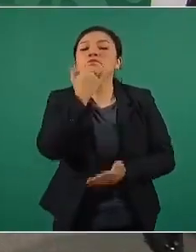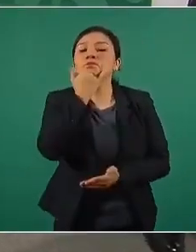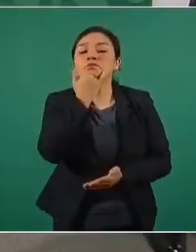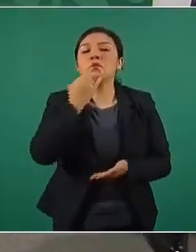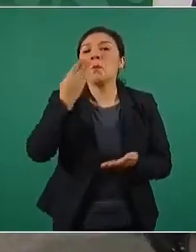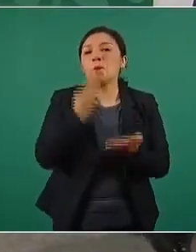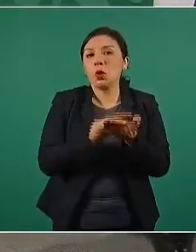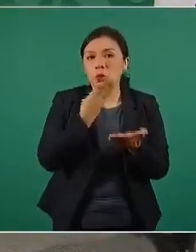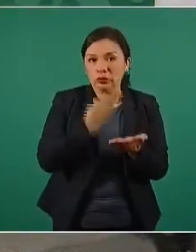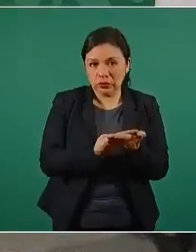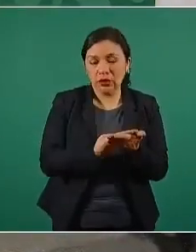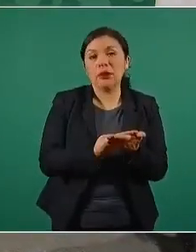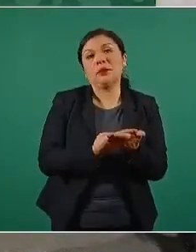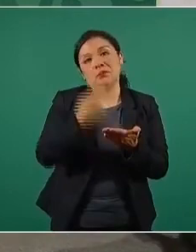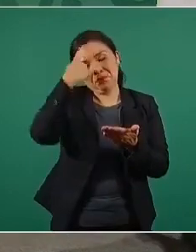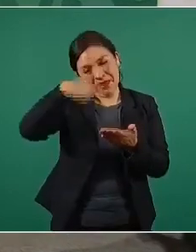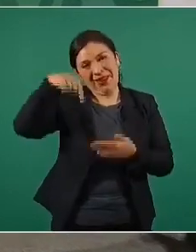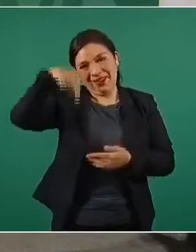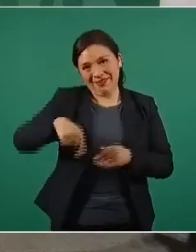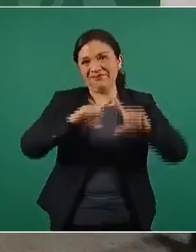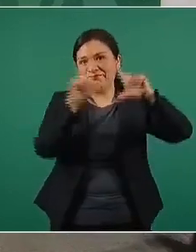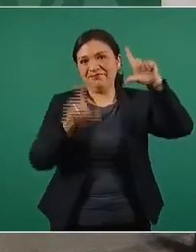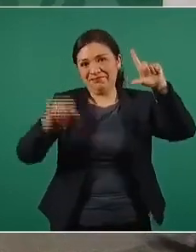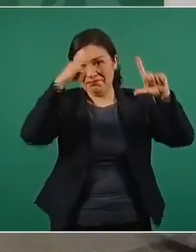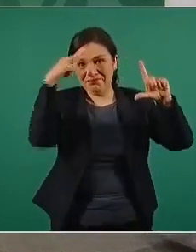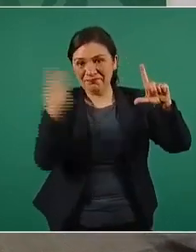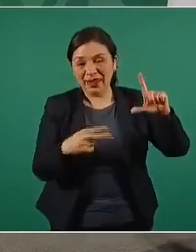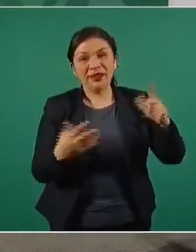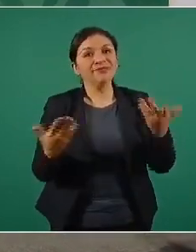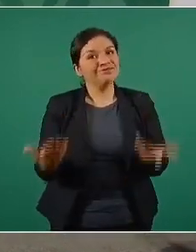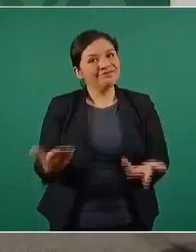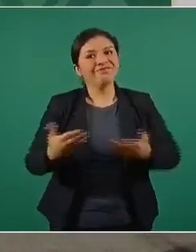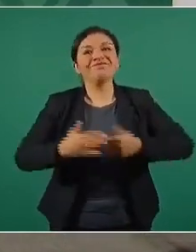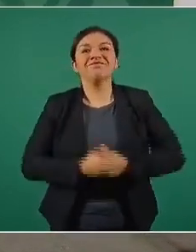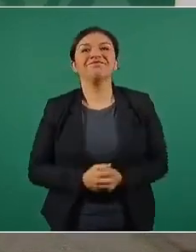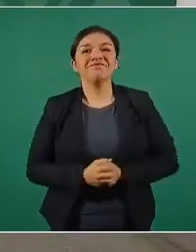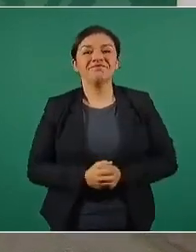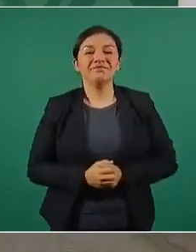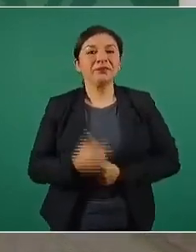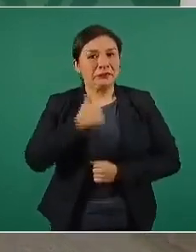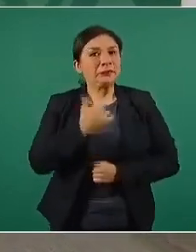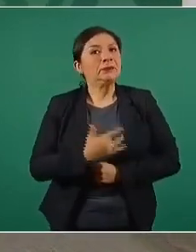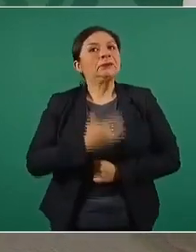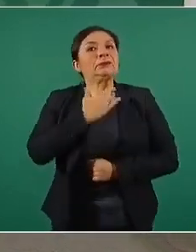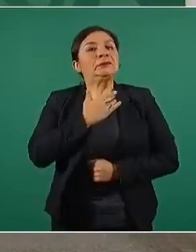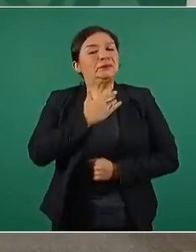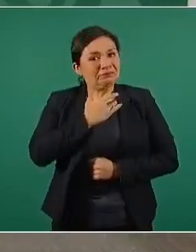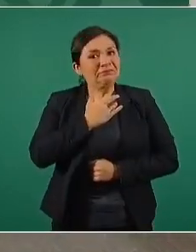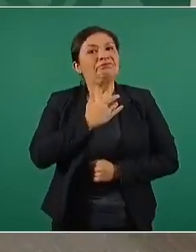bronce para México. Bueno, yo lo siento así.